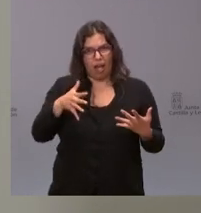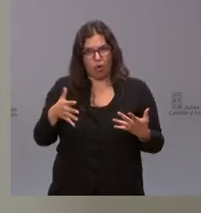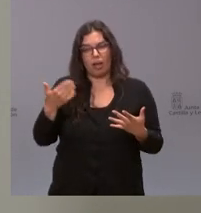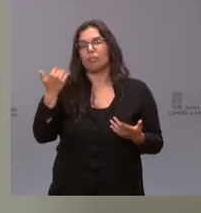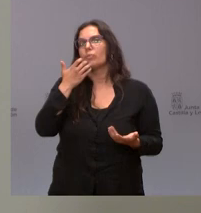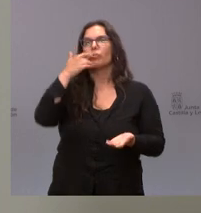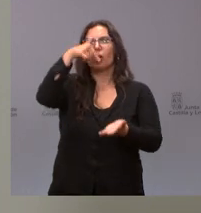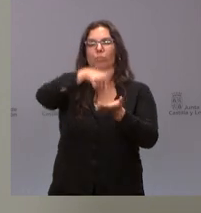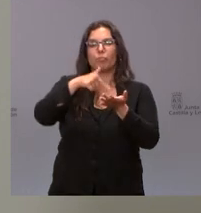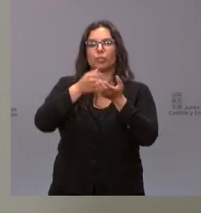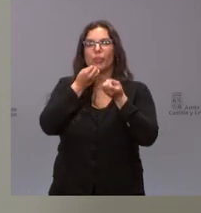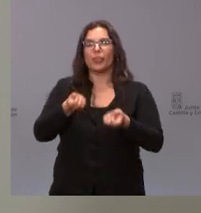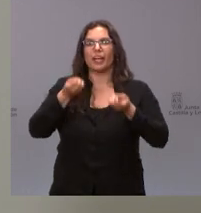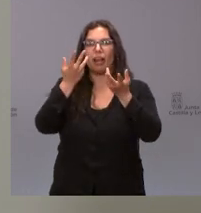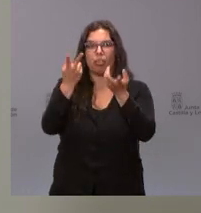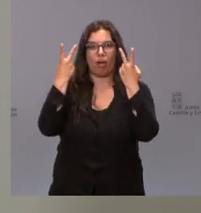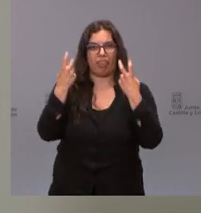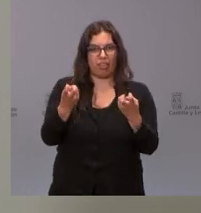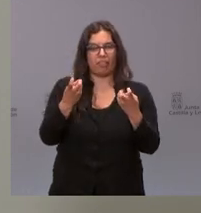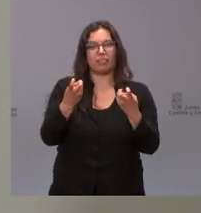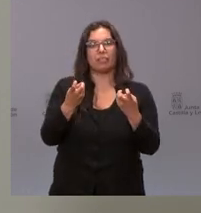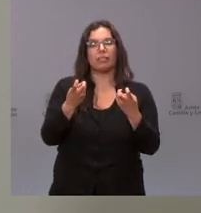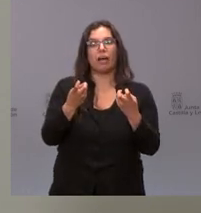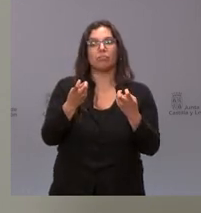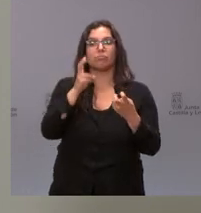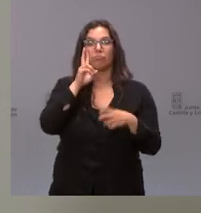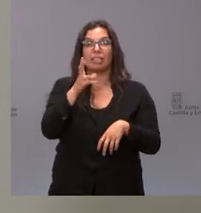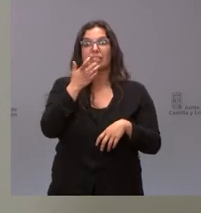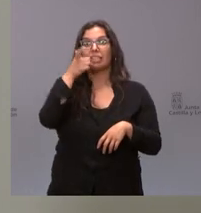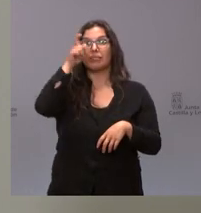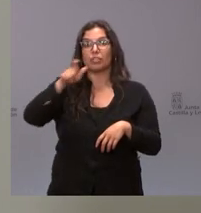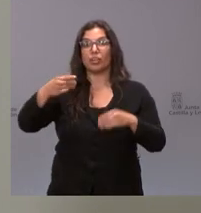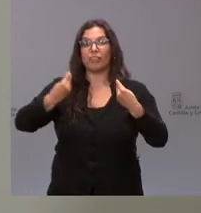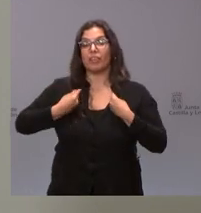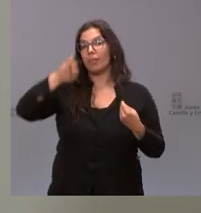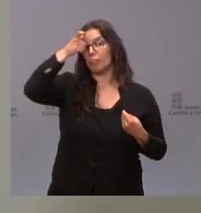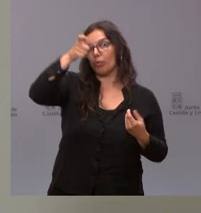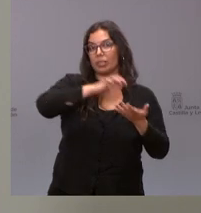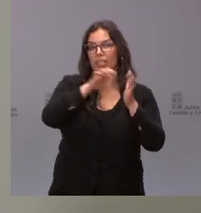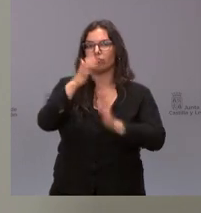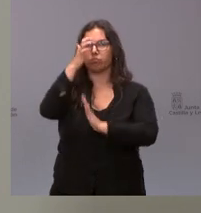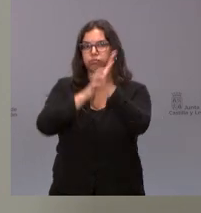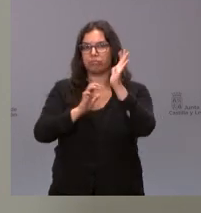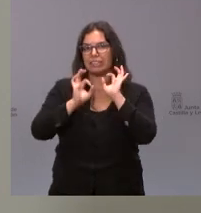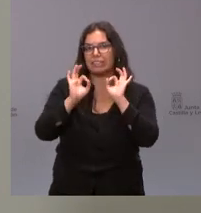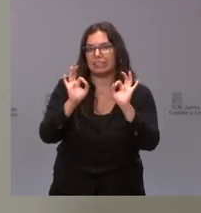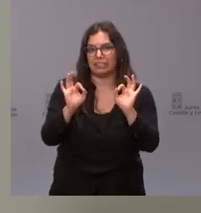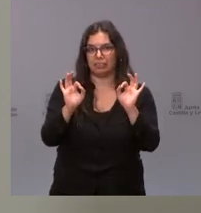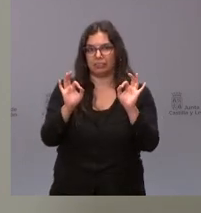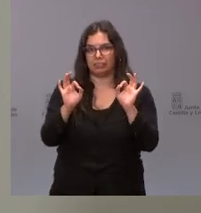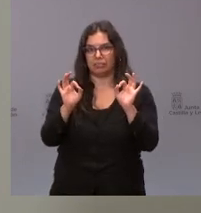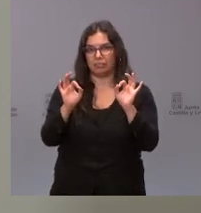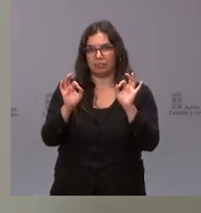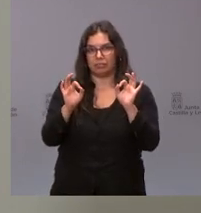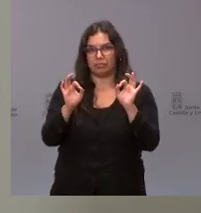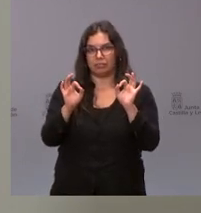impuesto de declaración de la renta de las personas físicas podrá ver usted que las personas que viven en el mundo rural de Castilla y León tienen deducciones específicas adicionales por